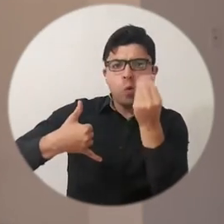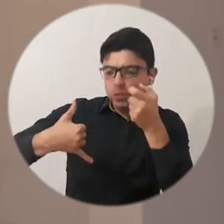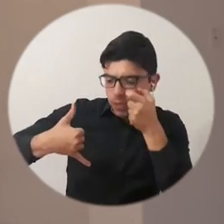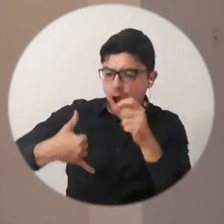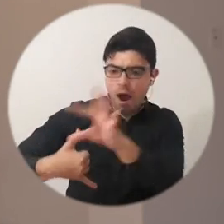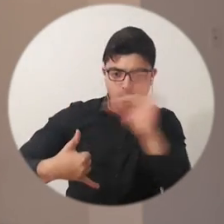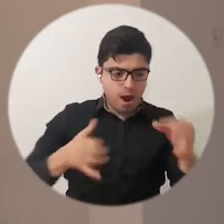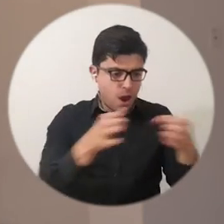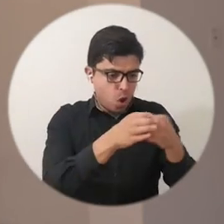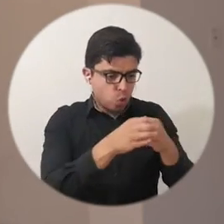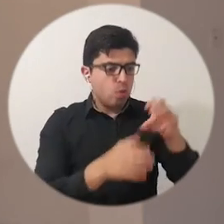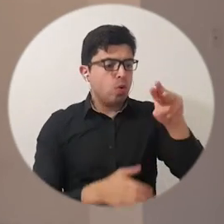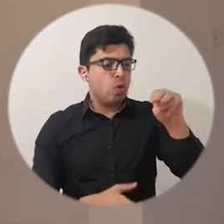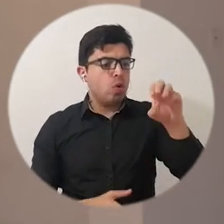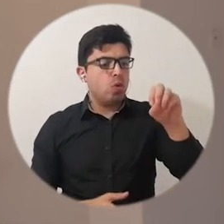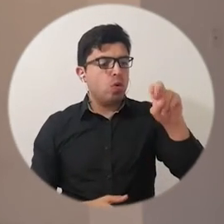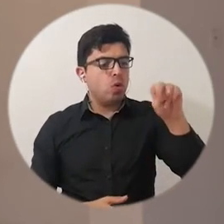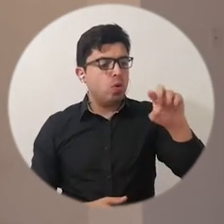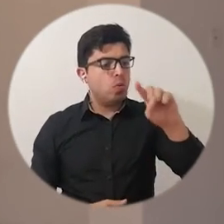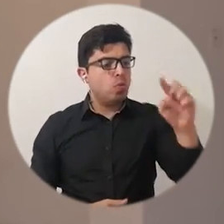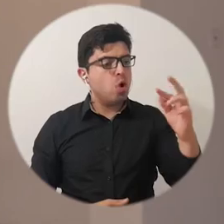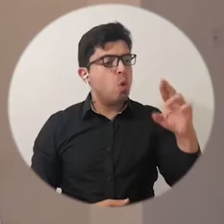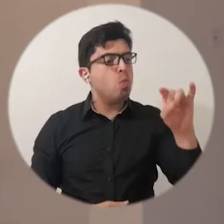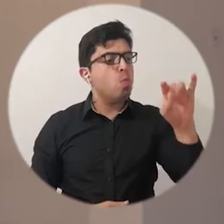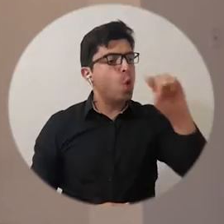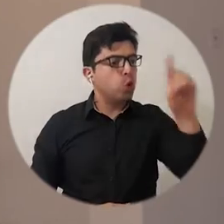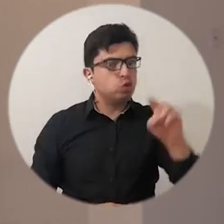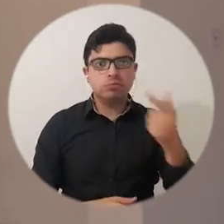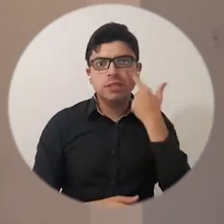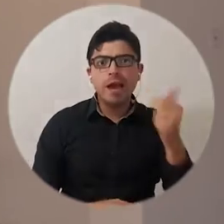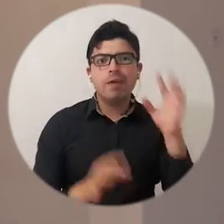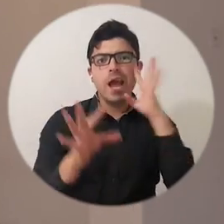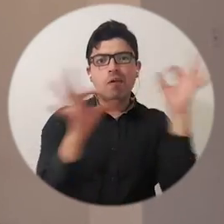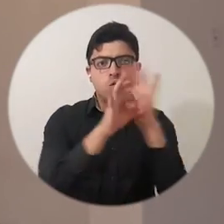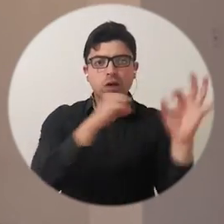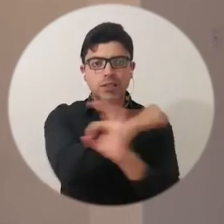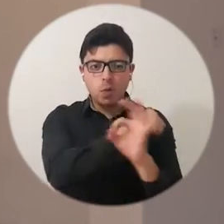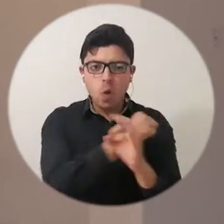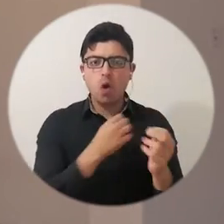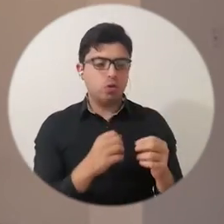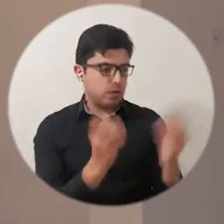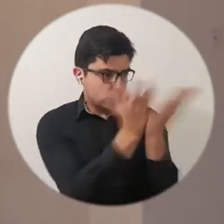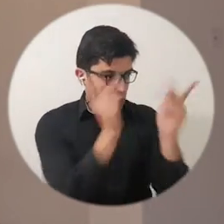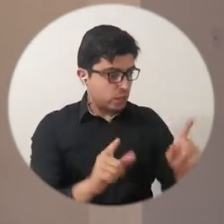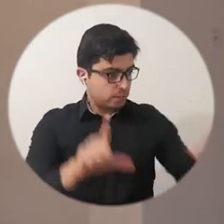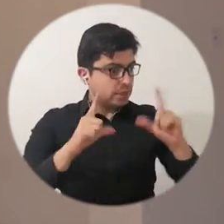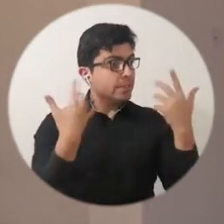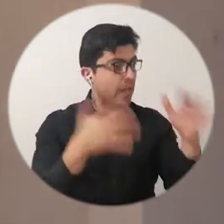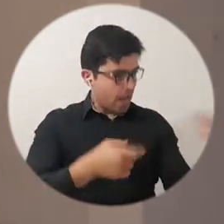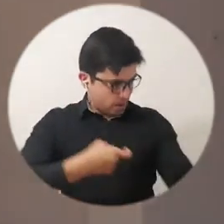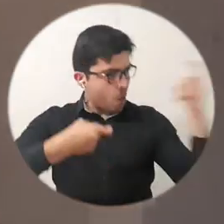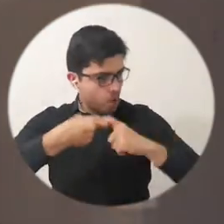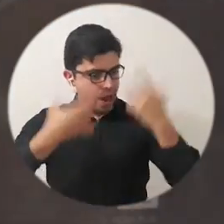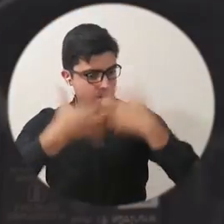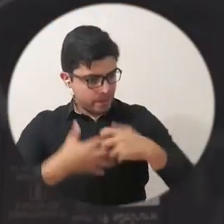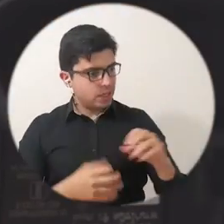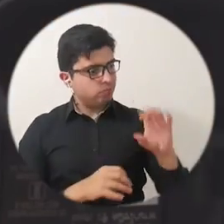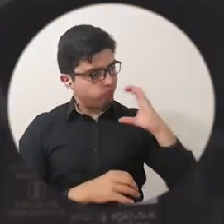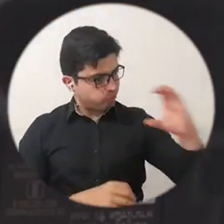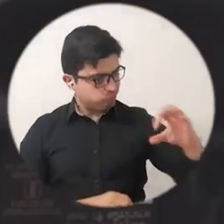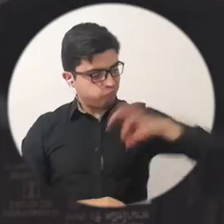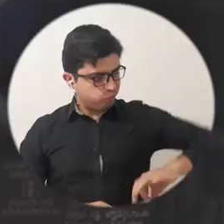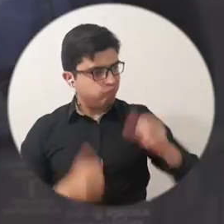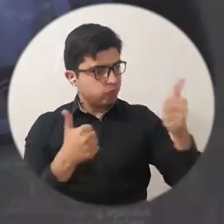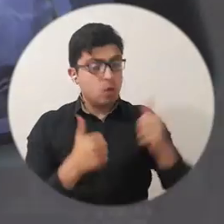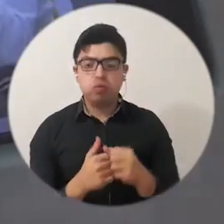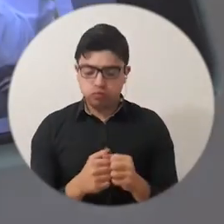Educación era la más chévere por su enfoque psicológico, por la forma en que utiliza a estudiantes becados para que generen